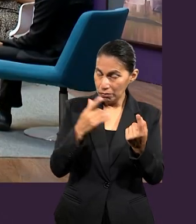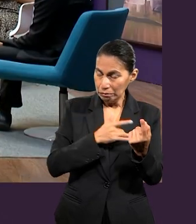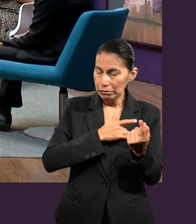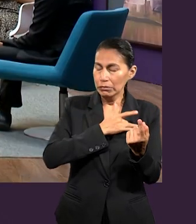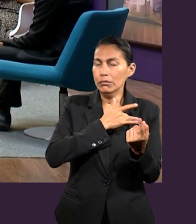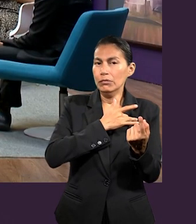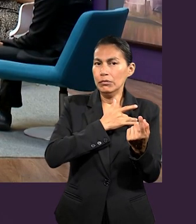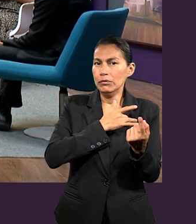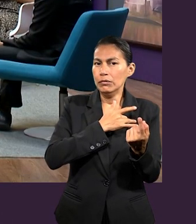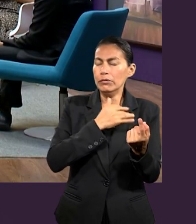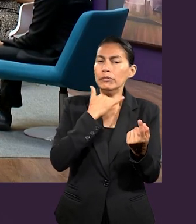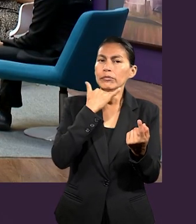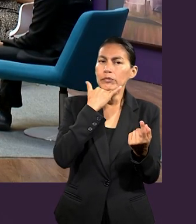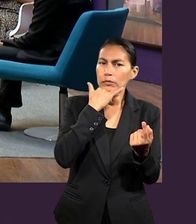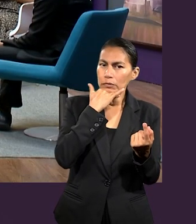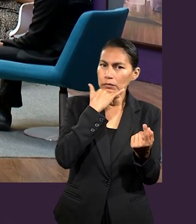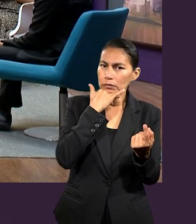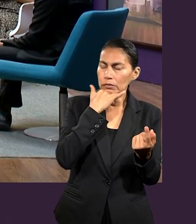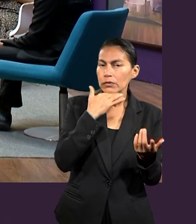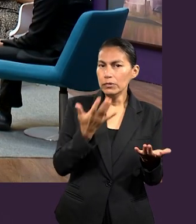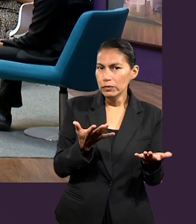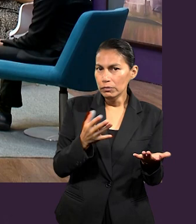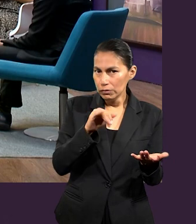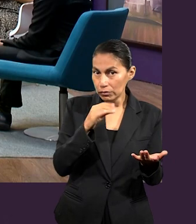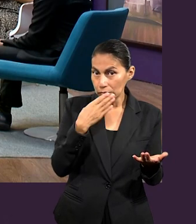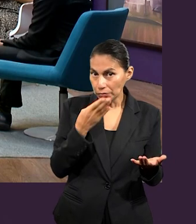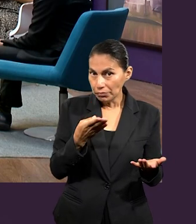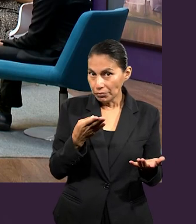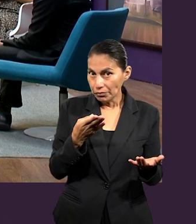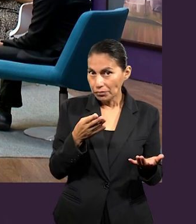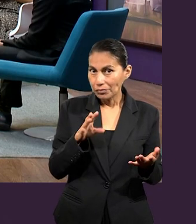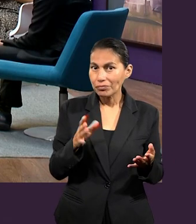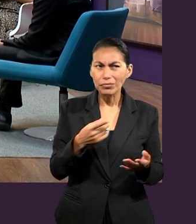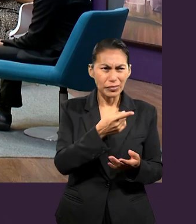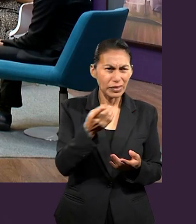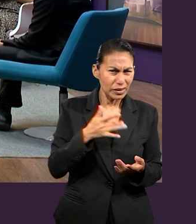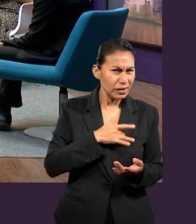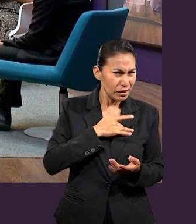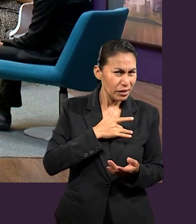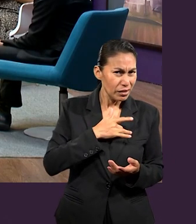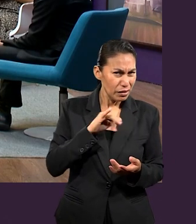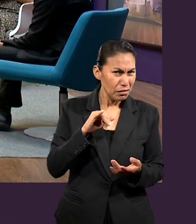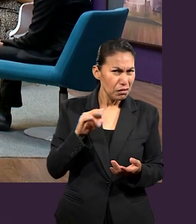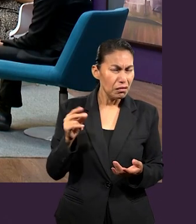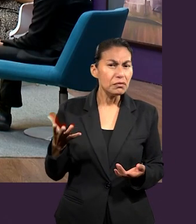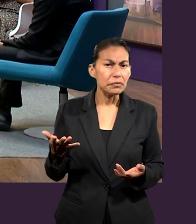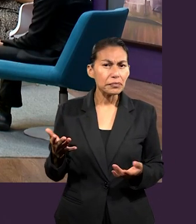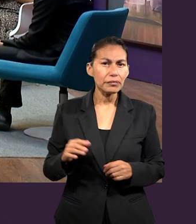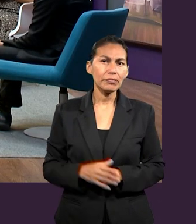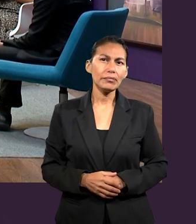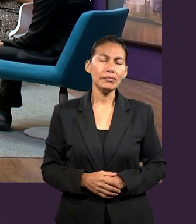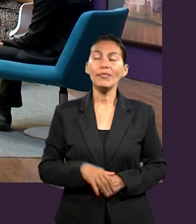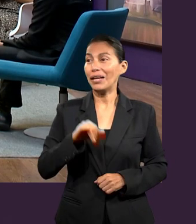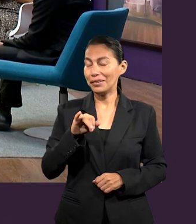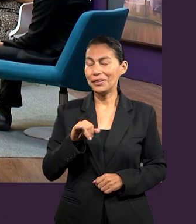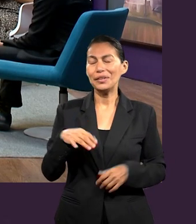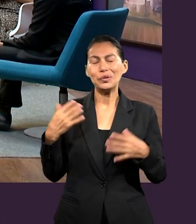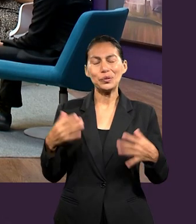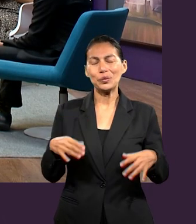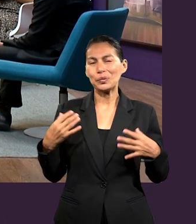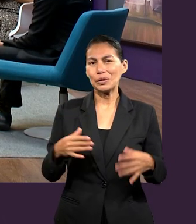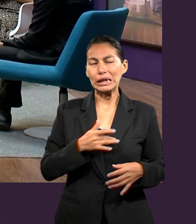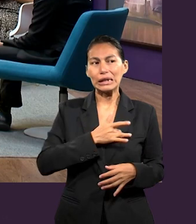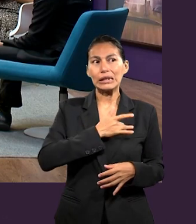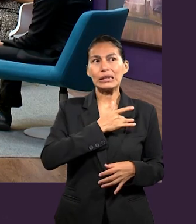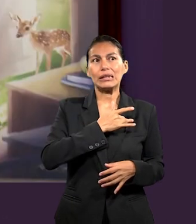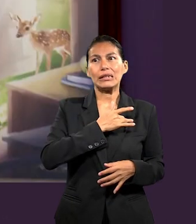han sentido la satisfacción de que alguien les perdonó algo? ¿Han sentido ustedes esa satisfacción? Sí, es un